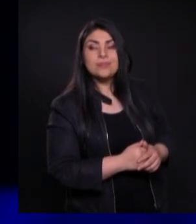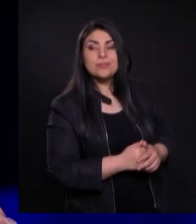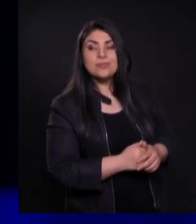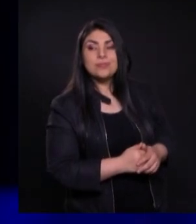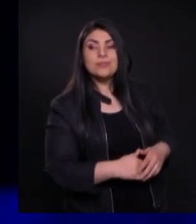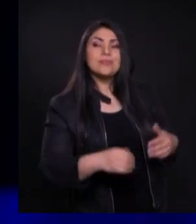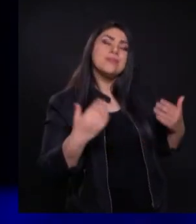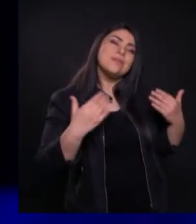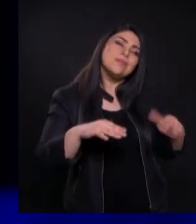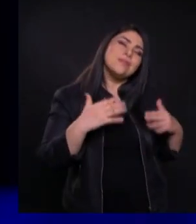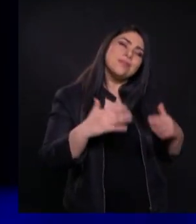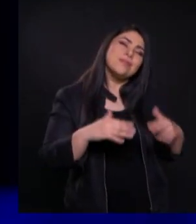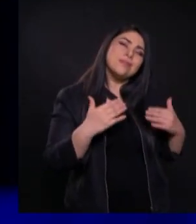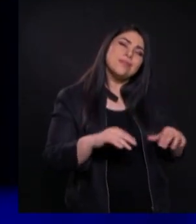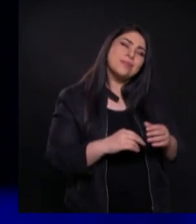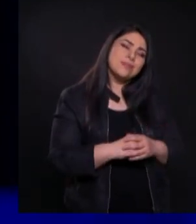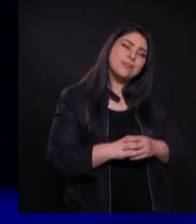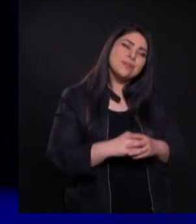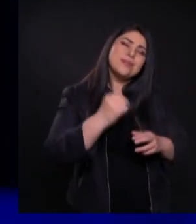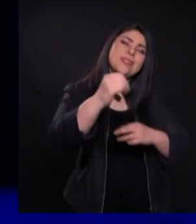Uy poderosísimo